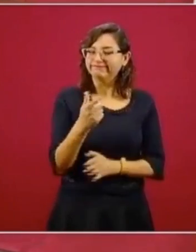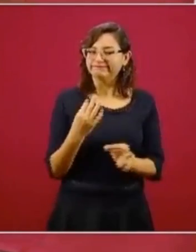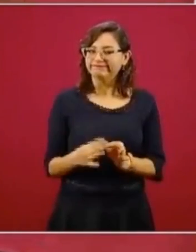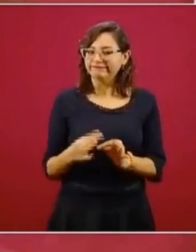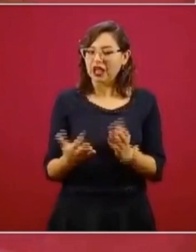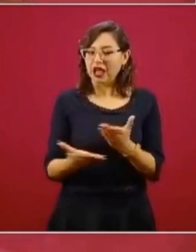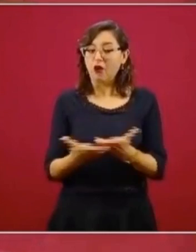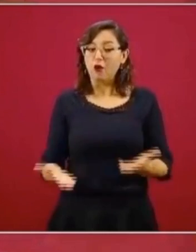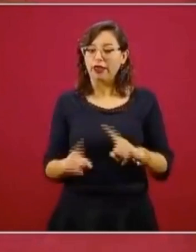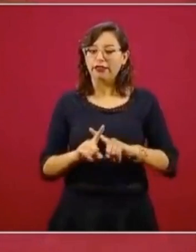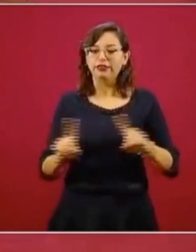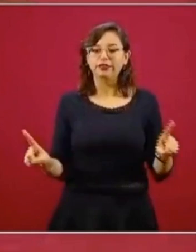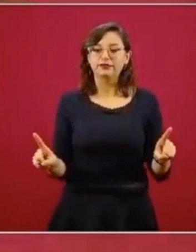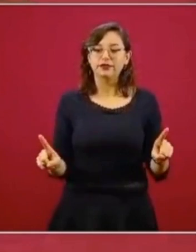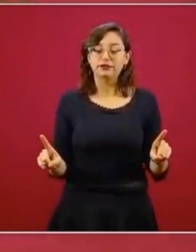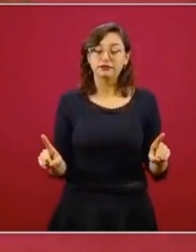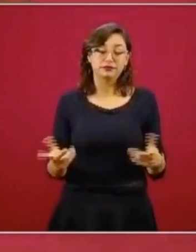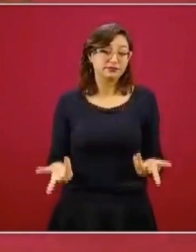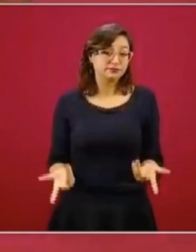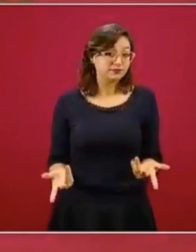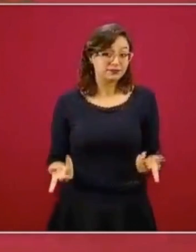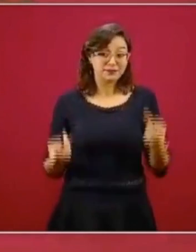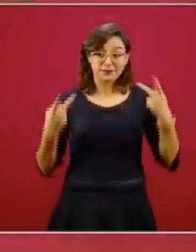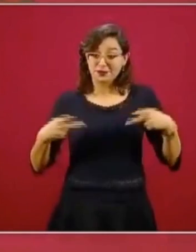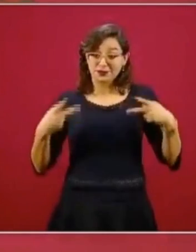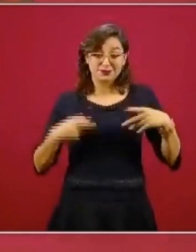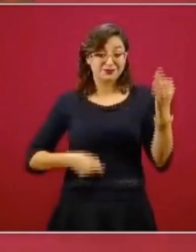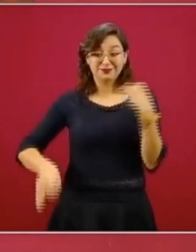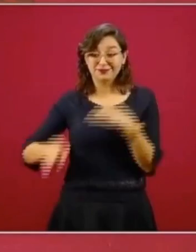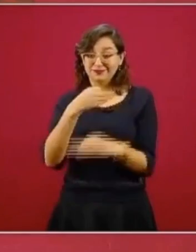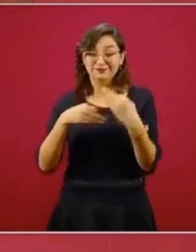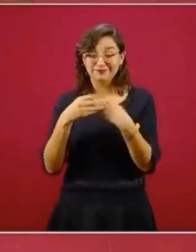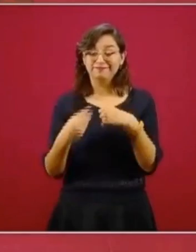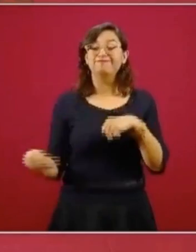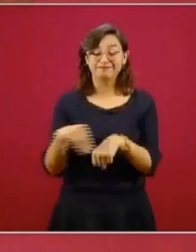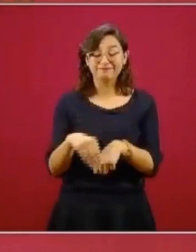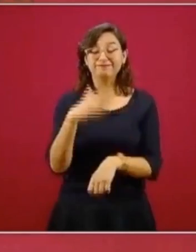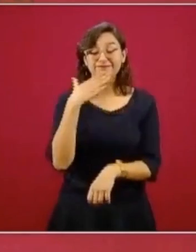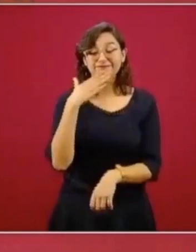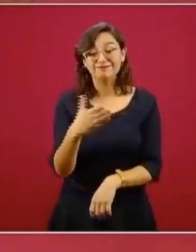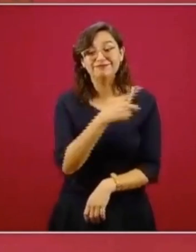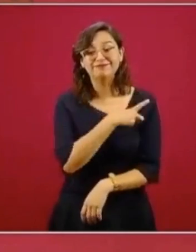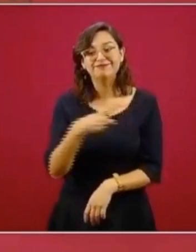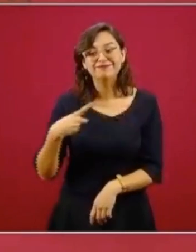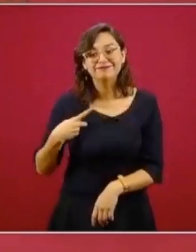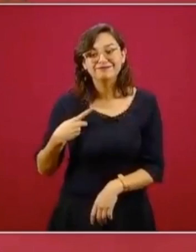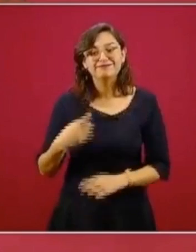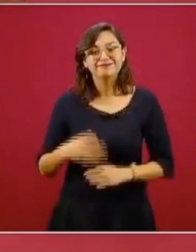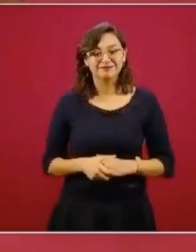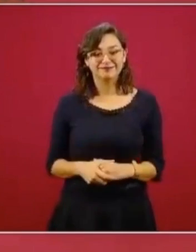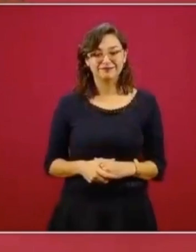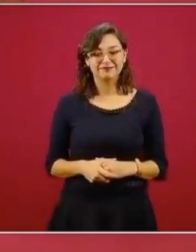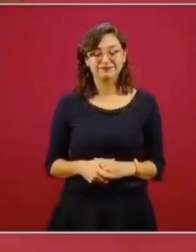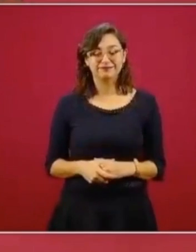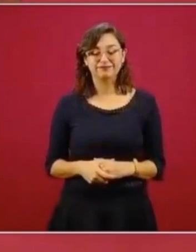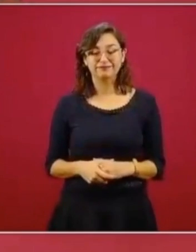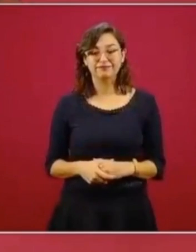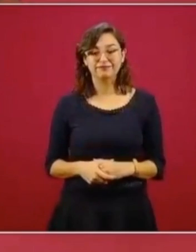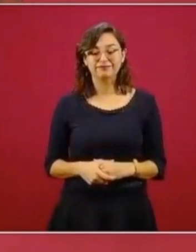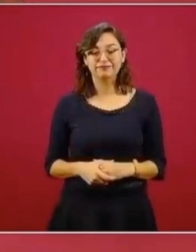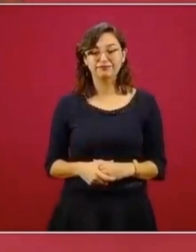Y que todos tenemos que portarnos bien, y es de sabios